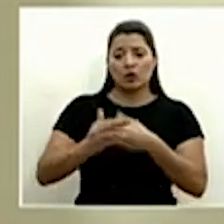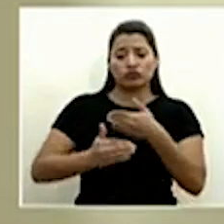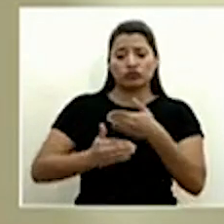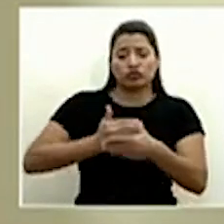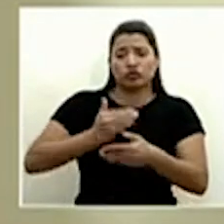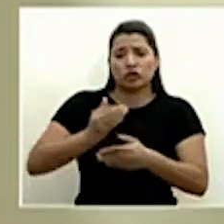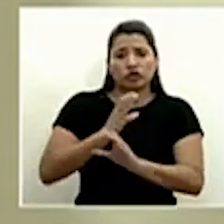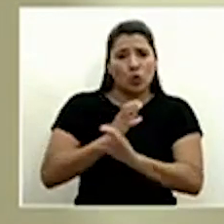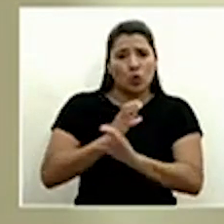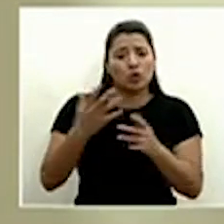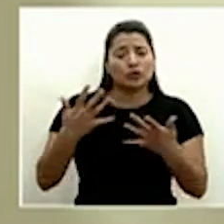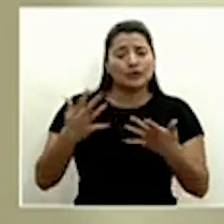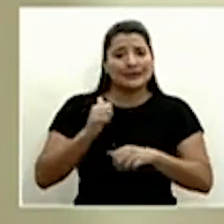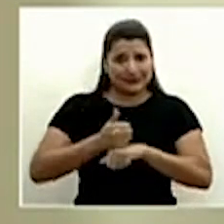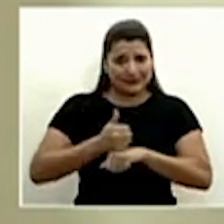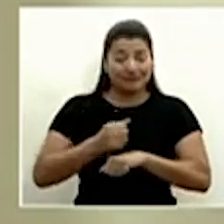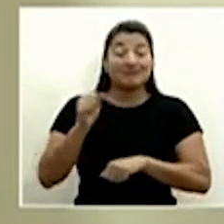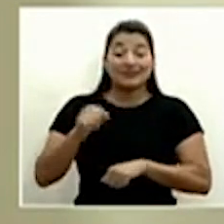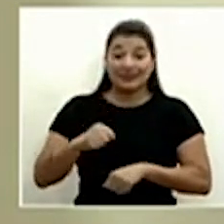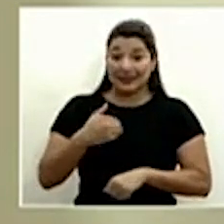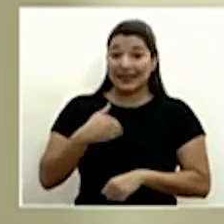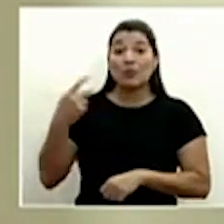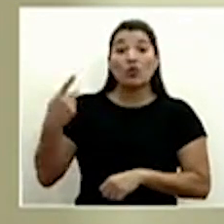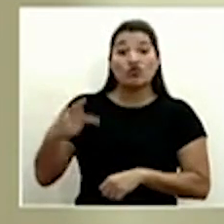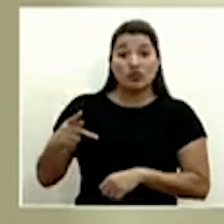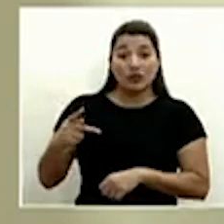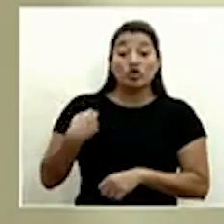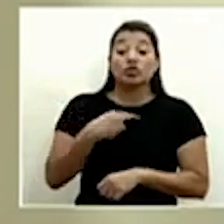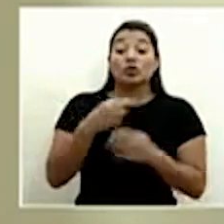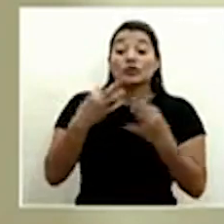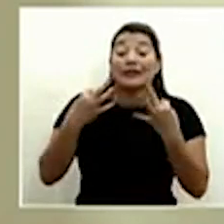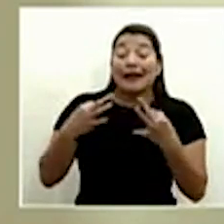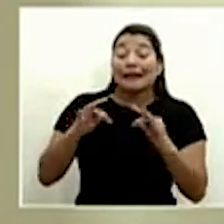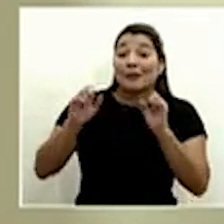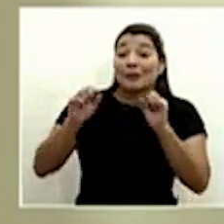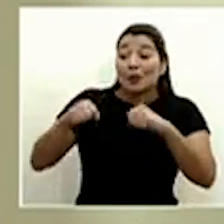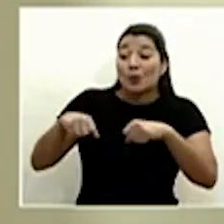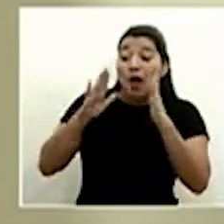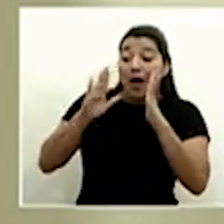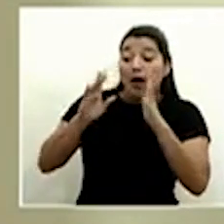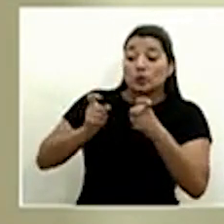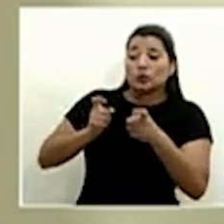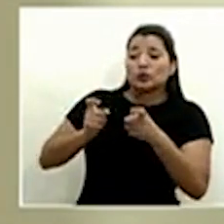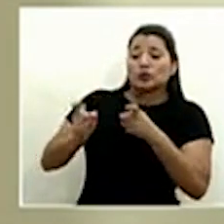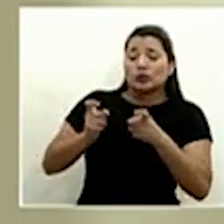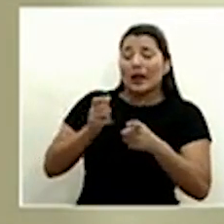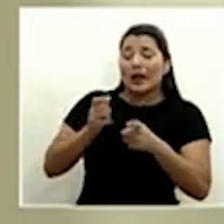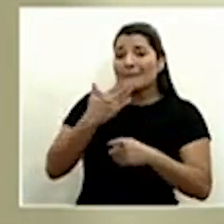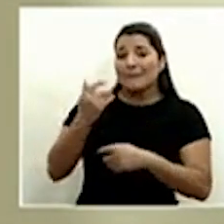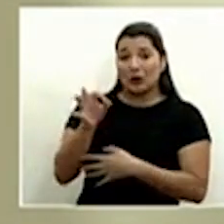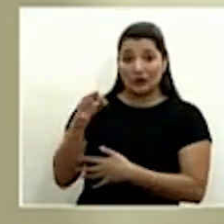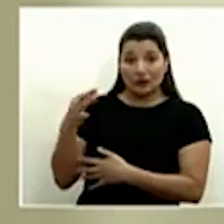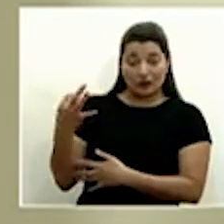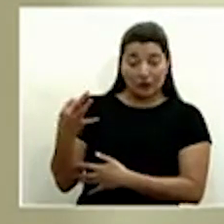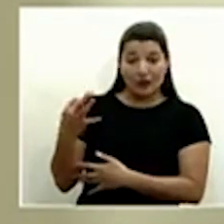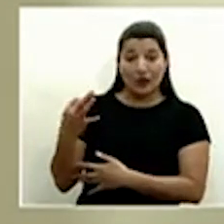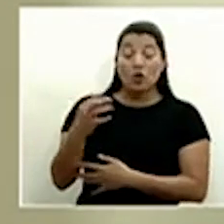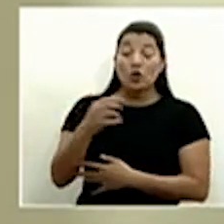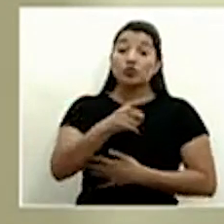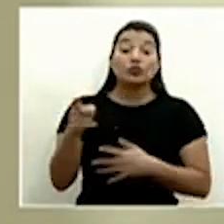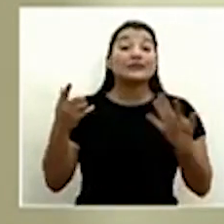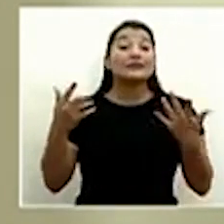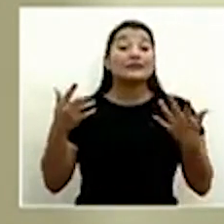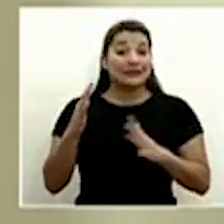cierto que existe ese riesgo, es cierto que lo hemos venido tratando de abordar de la forma más intensa posible. Ya ustedes